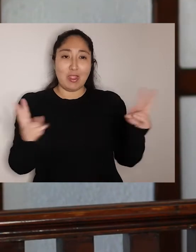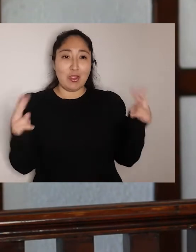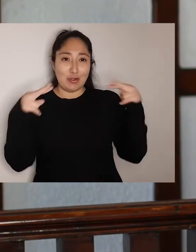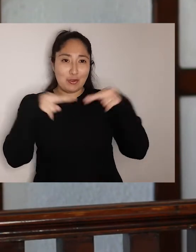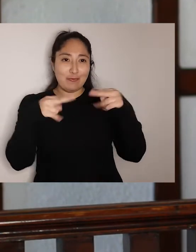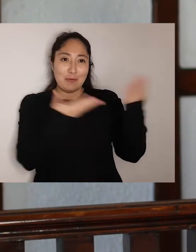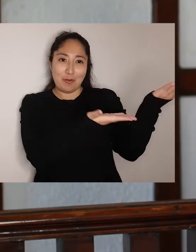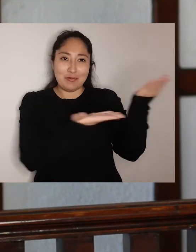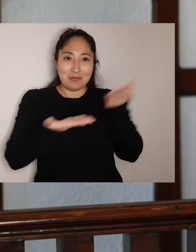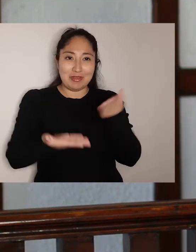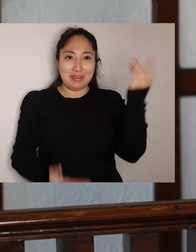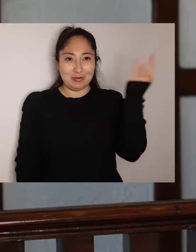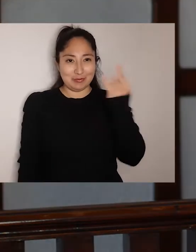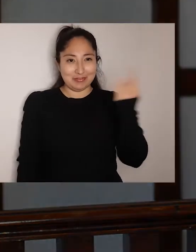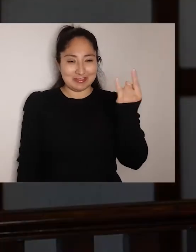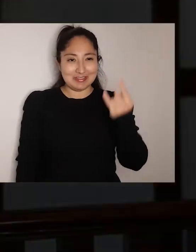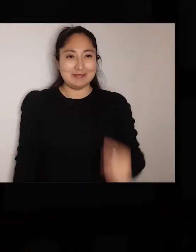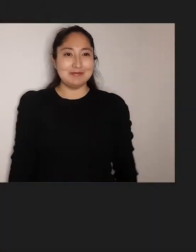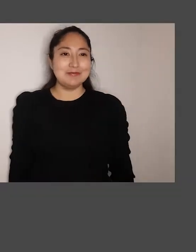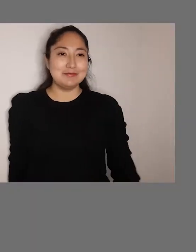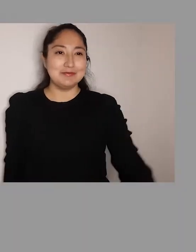Nos vemos y bienvenido a la universidad.